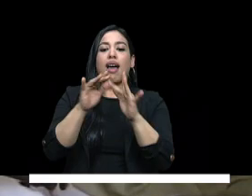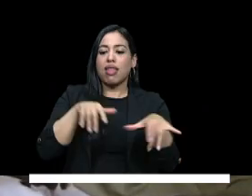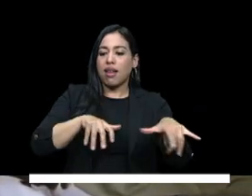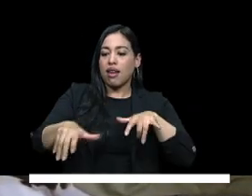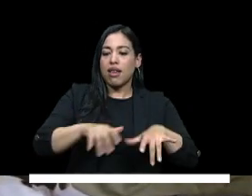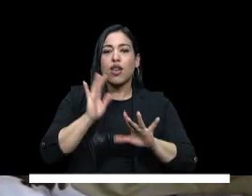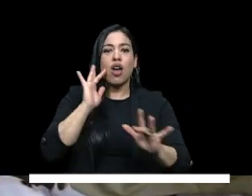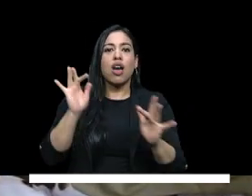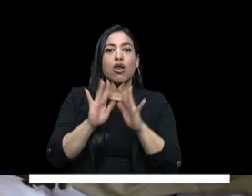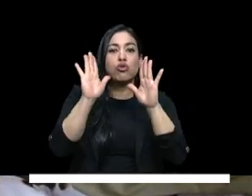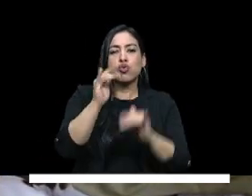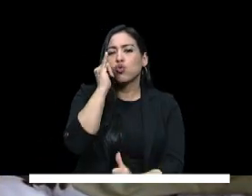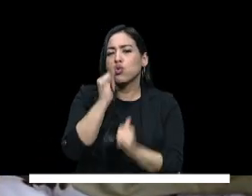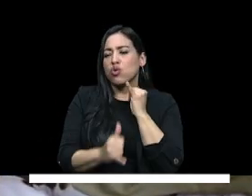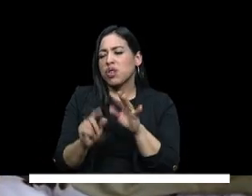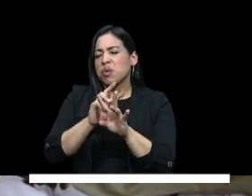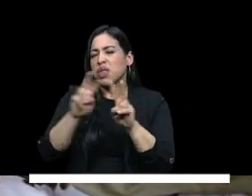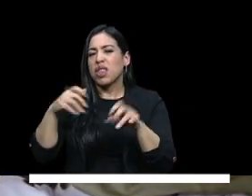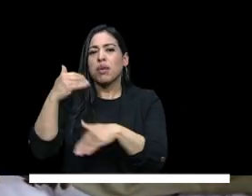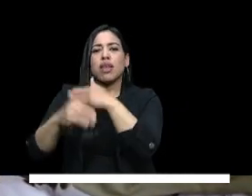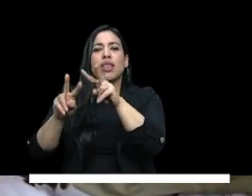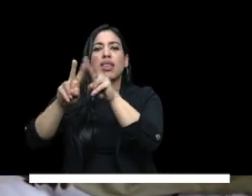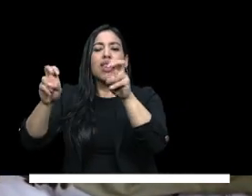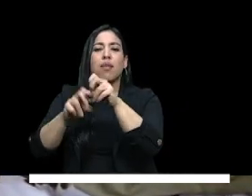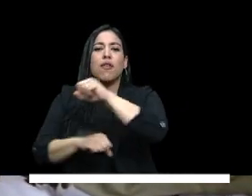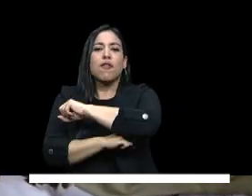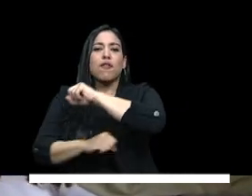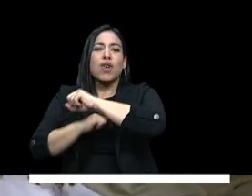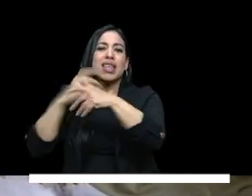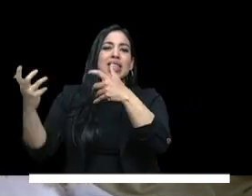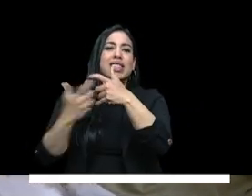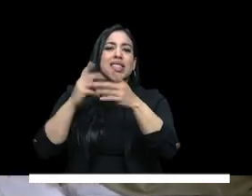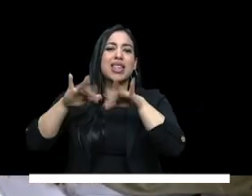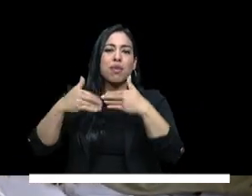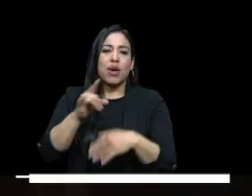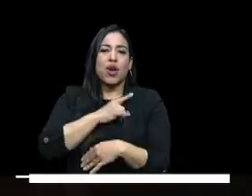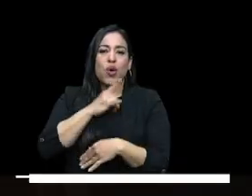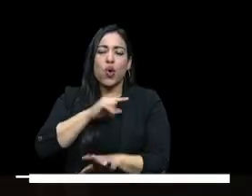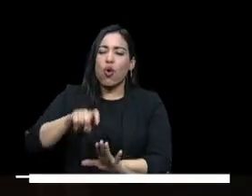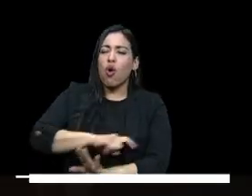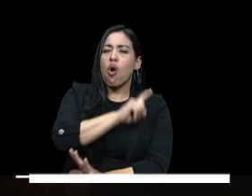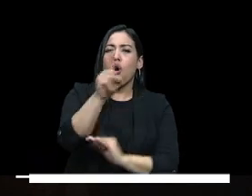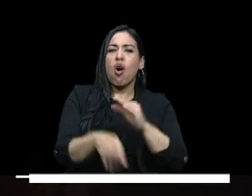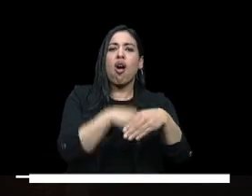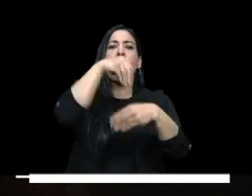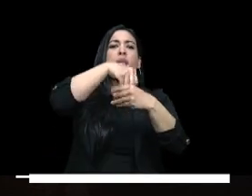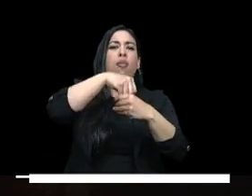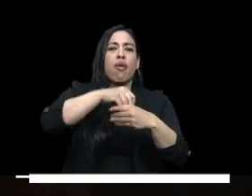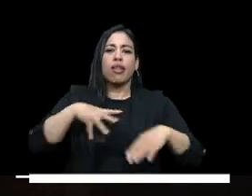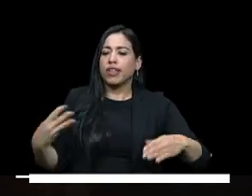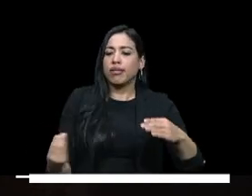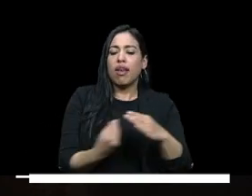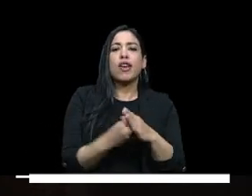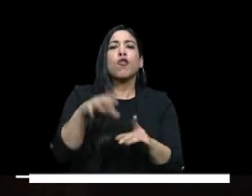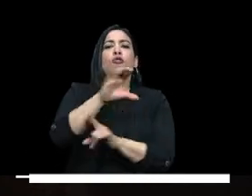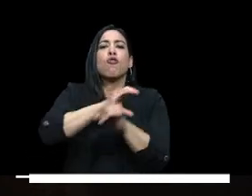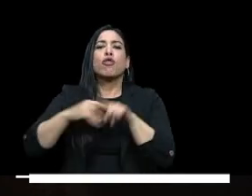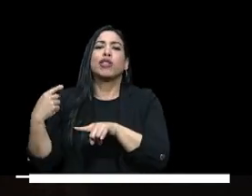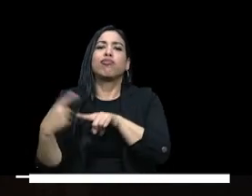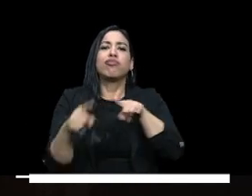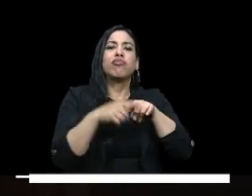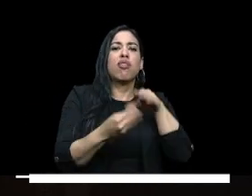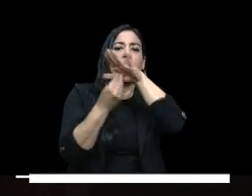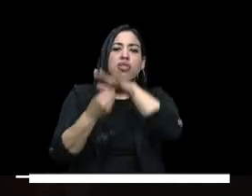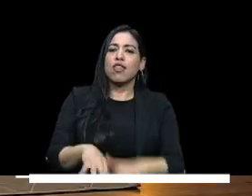regiones por último avanzaremos en la consolidación de un sistema de educación superior integral incluyente intercultural y